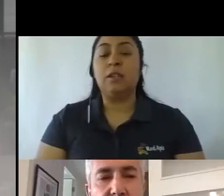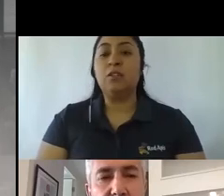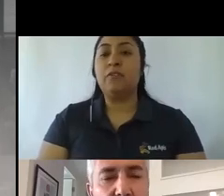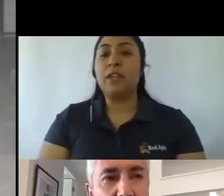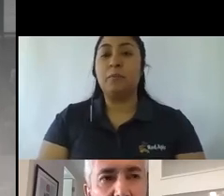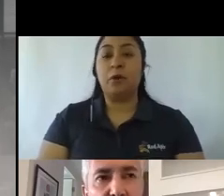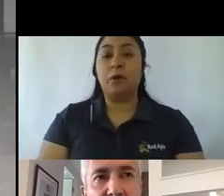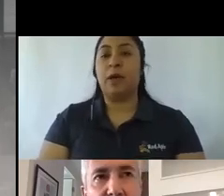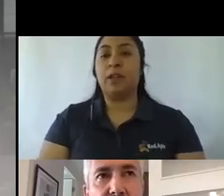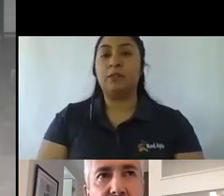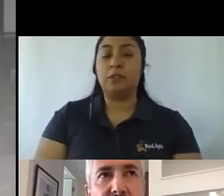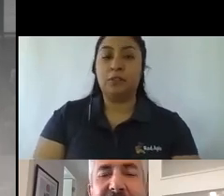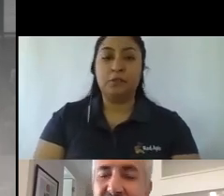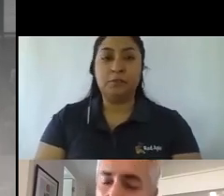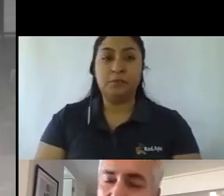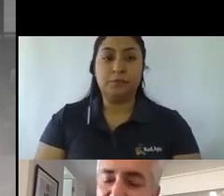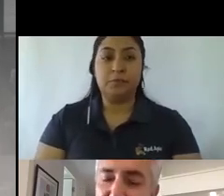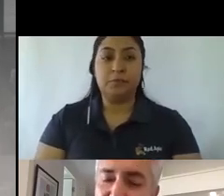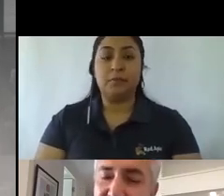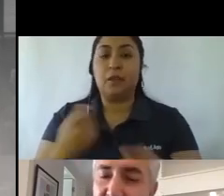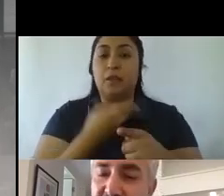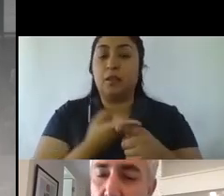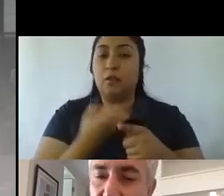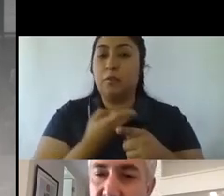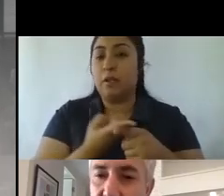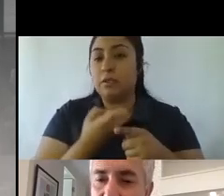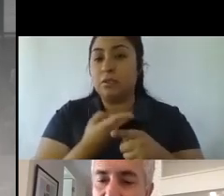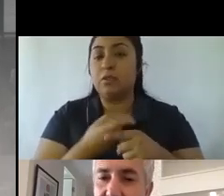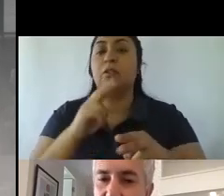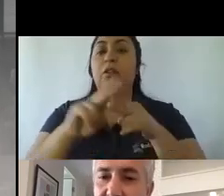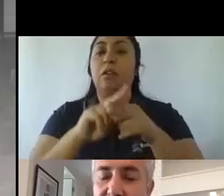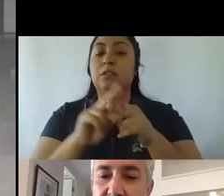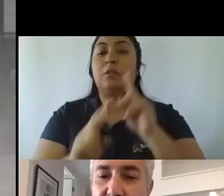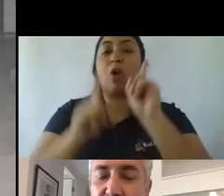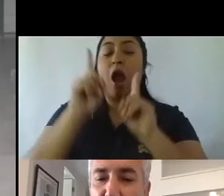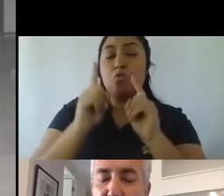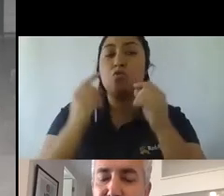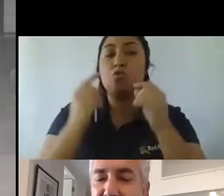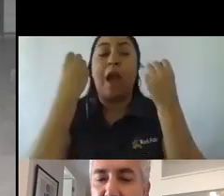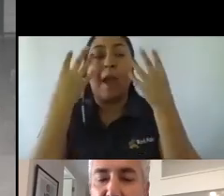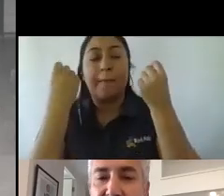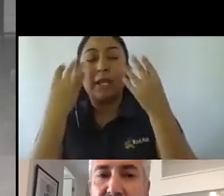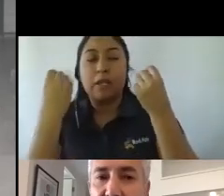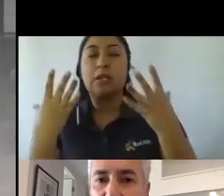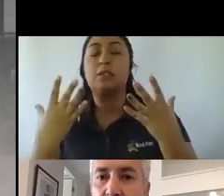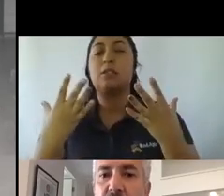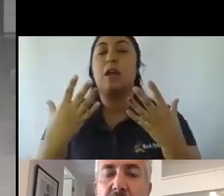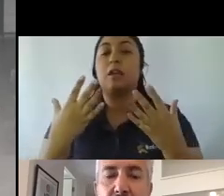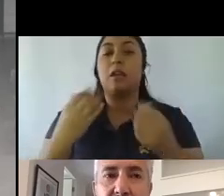durante esta conversación, de que igual hicimos ciertos aprendizajes, o sea, el estallido fue como un mini prioritario